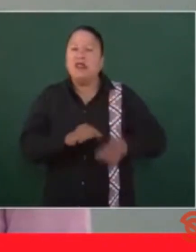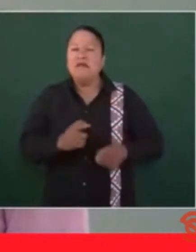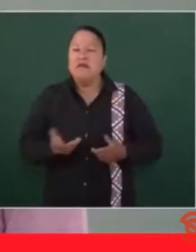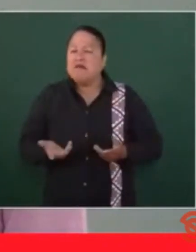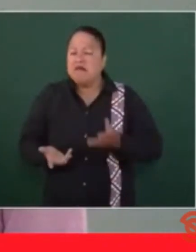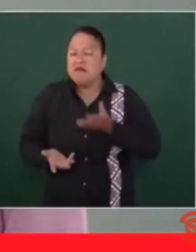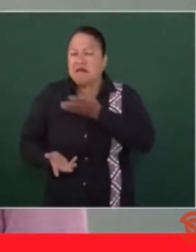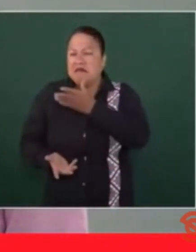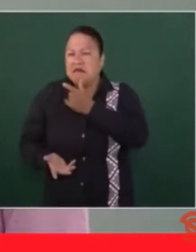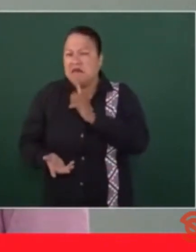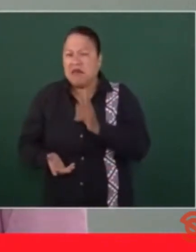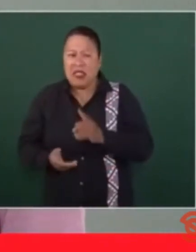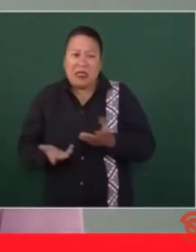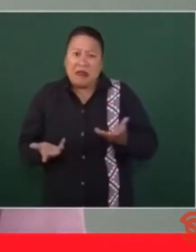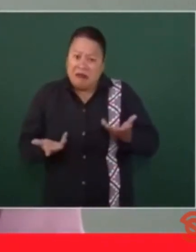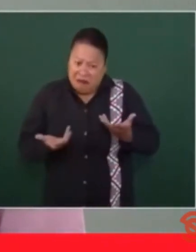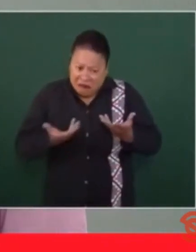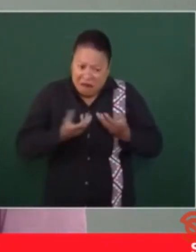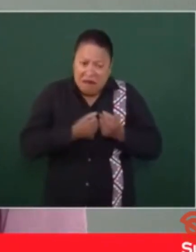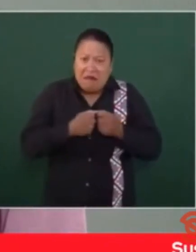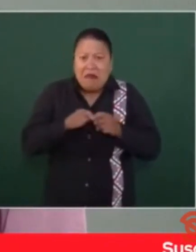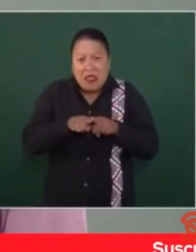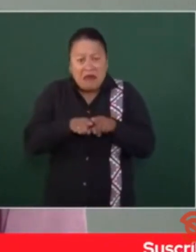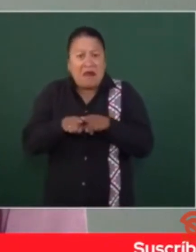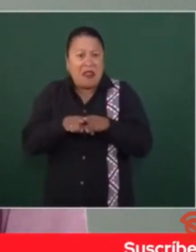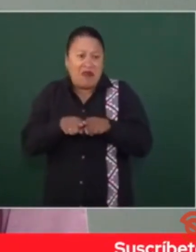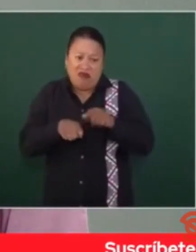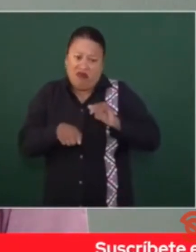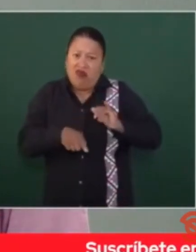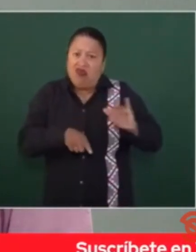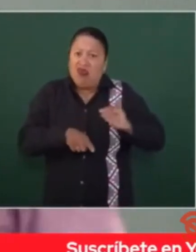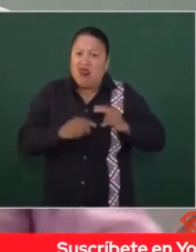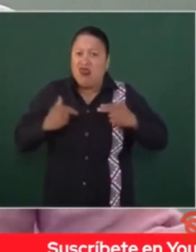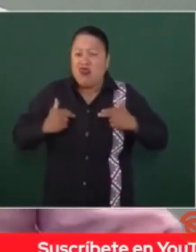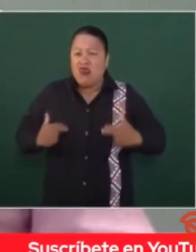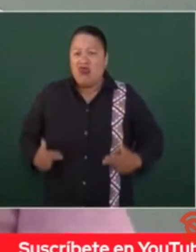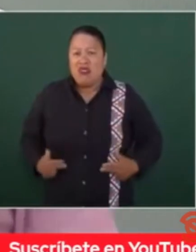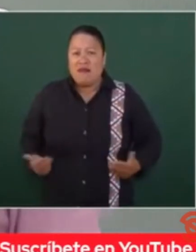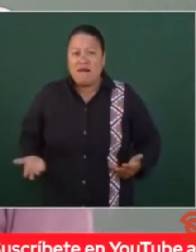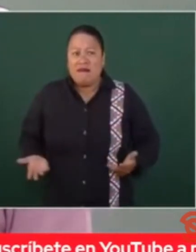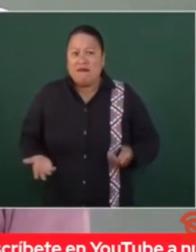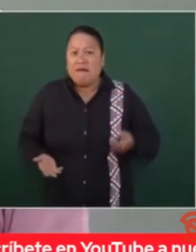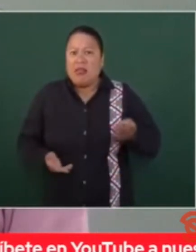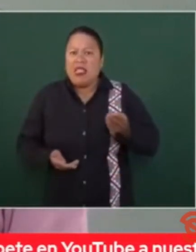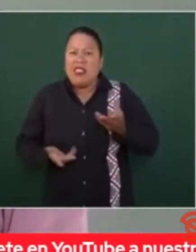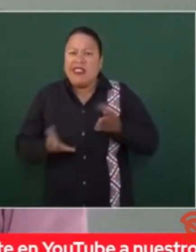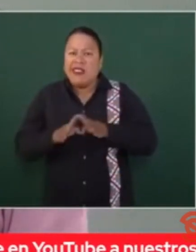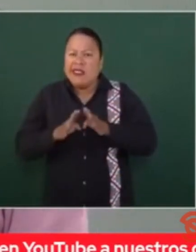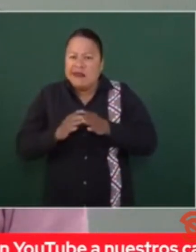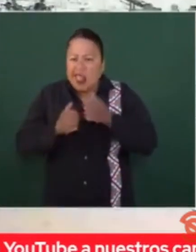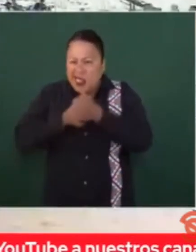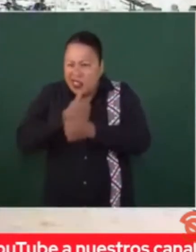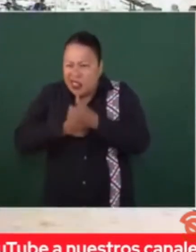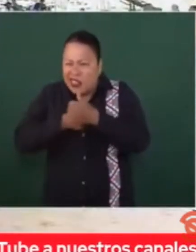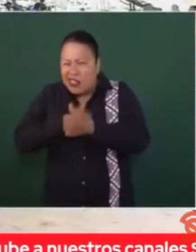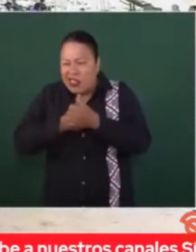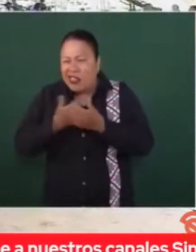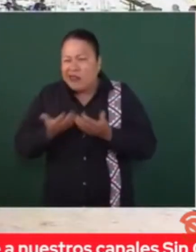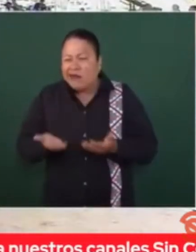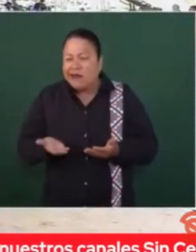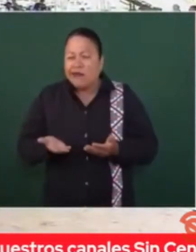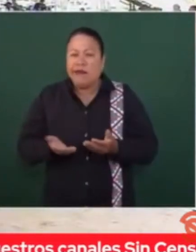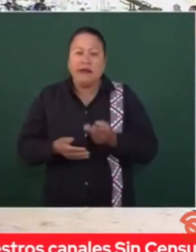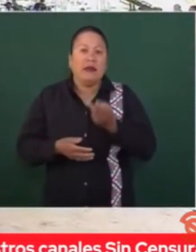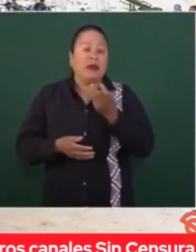hermanos, son seres humanos. Que andan buscándose la vida. Entonces,